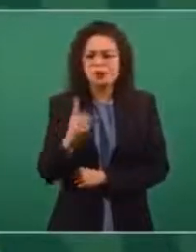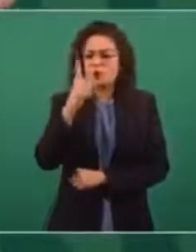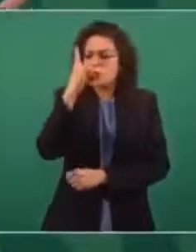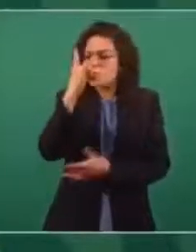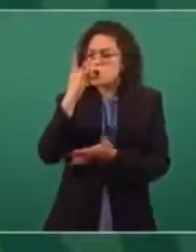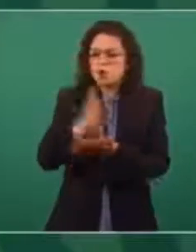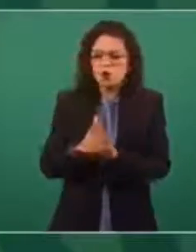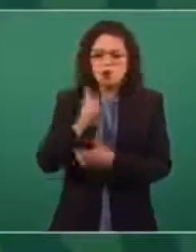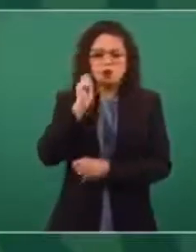permitir la corrupción.